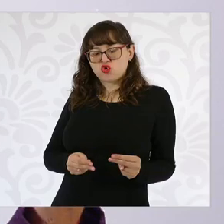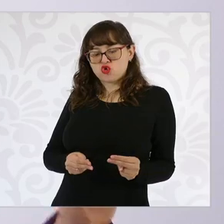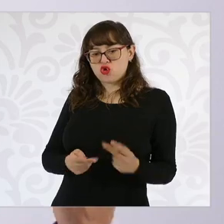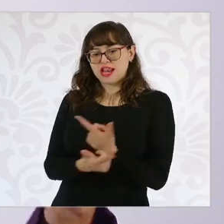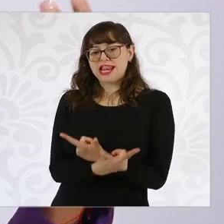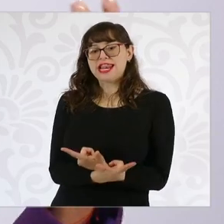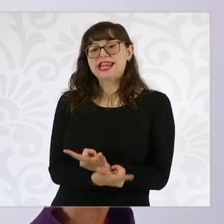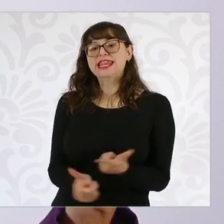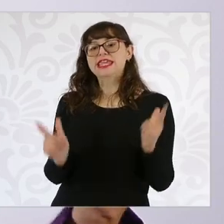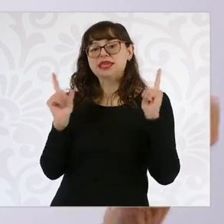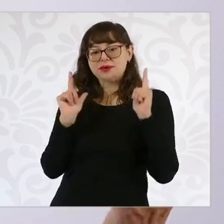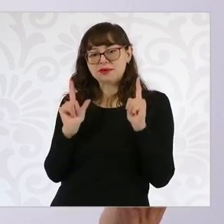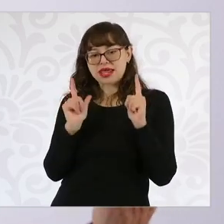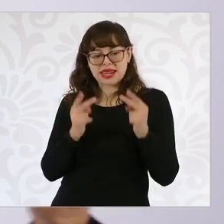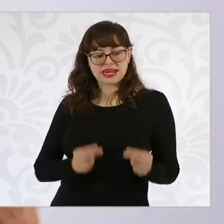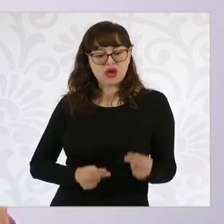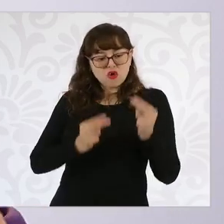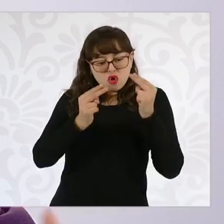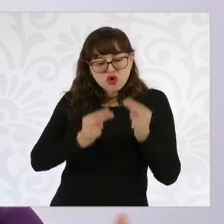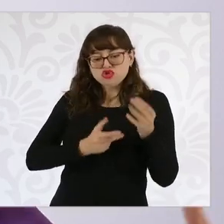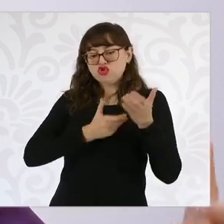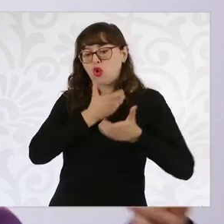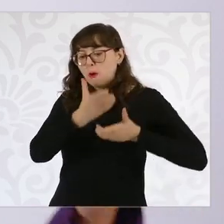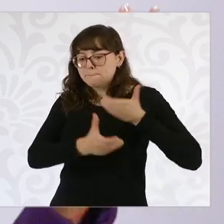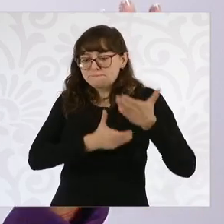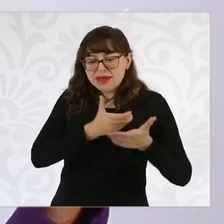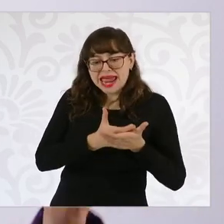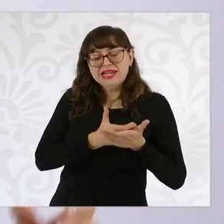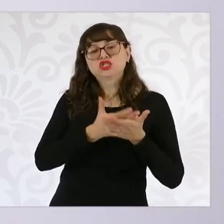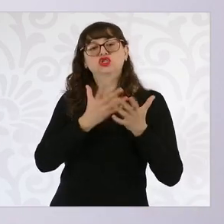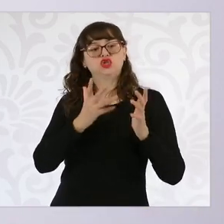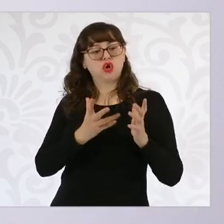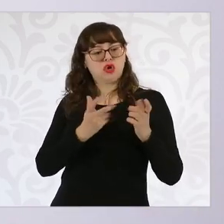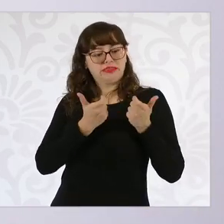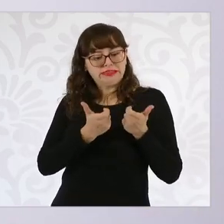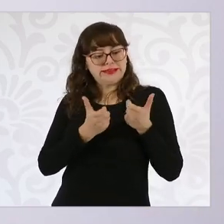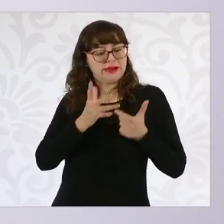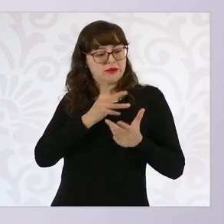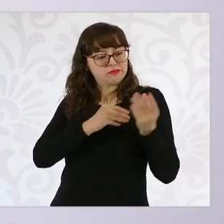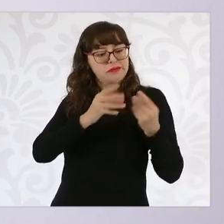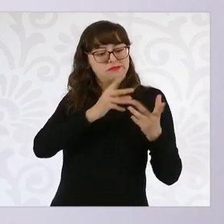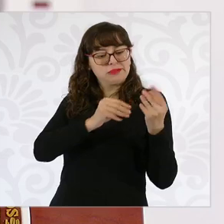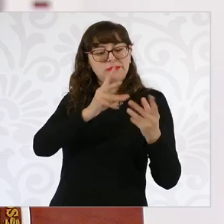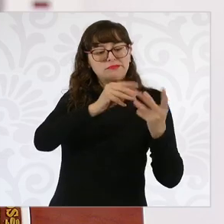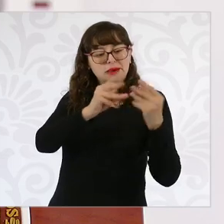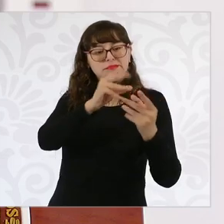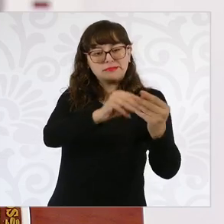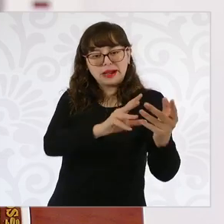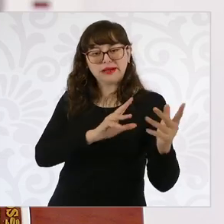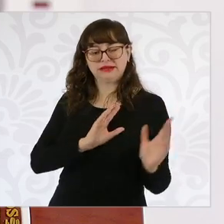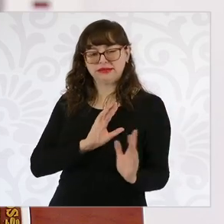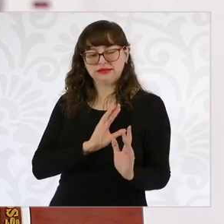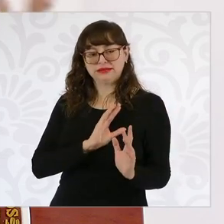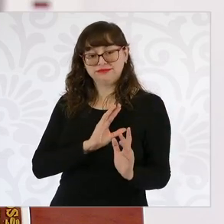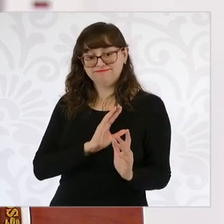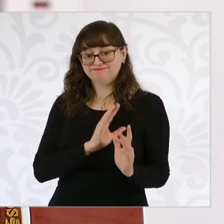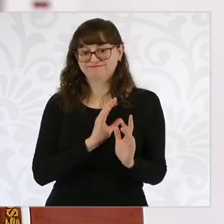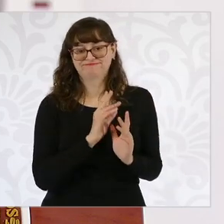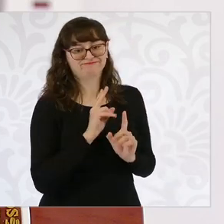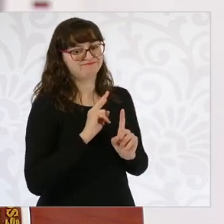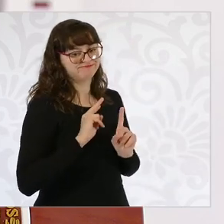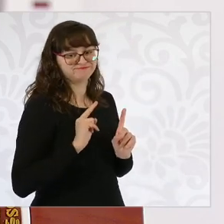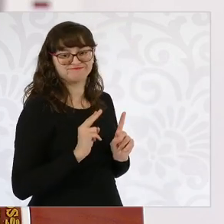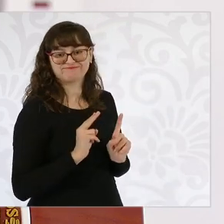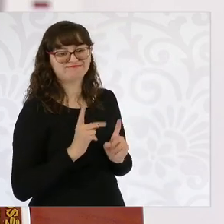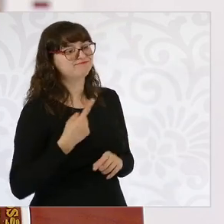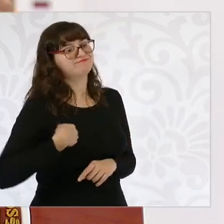mercancías y el libre mercado va a permitir que la gente prospere. Nosotros creemos